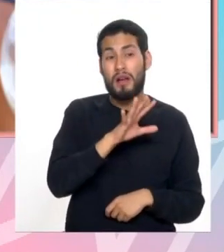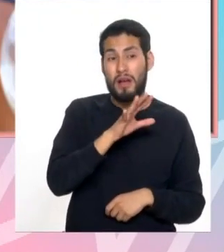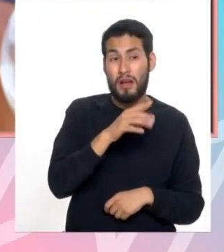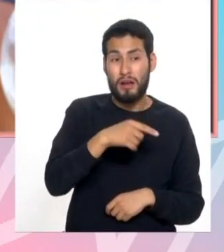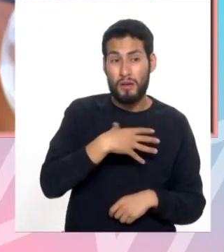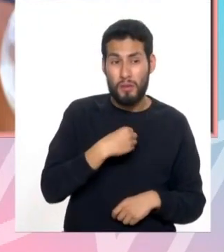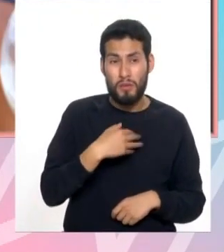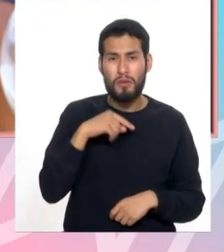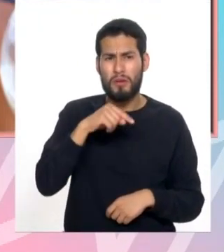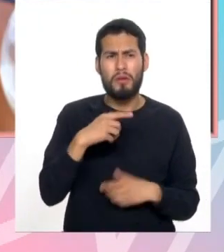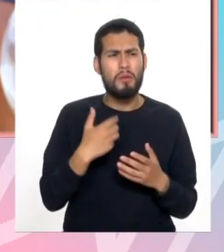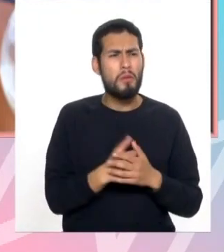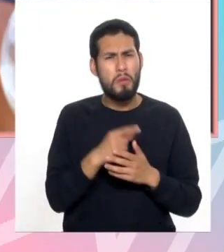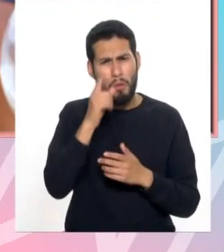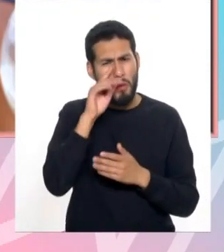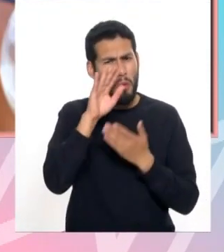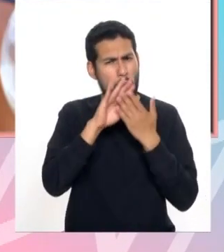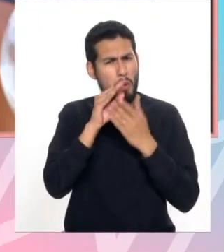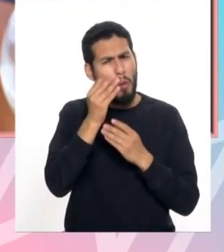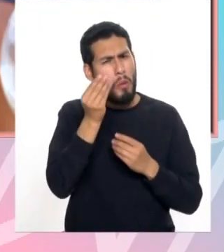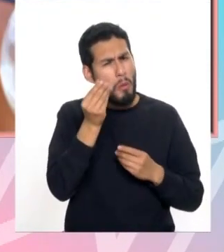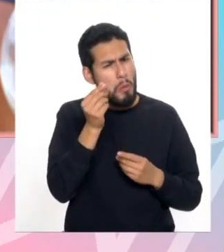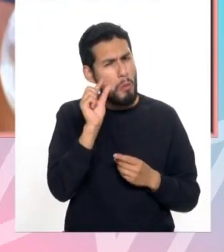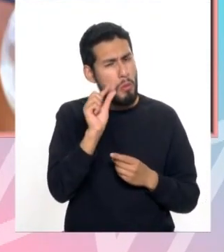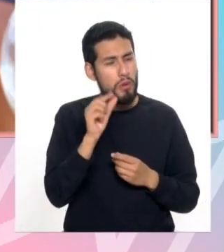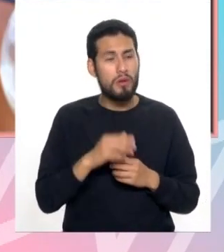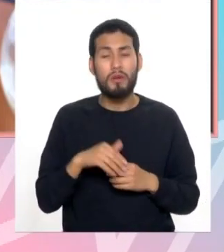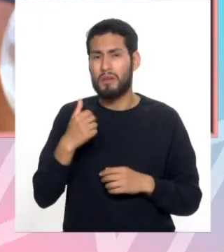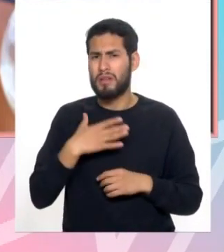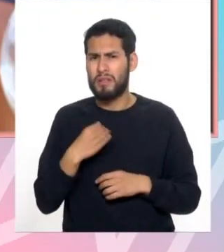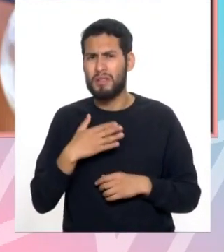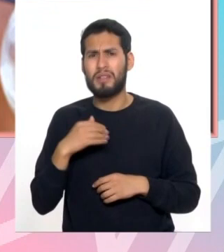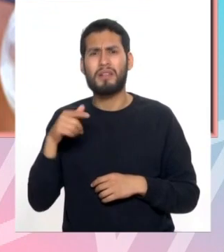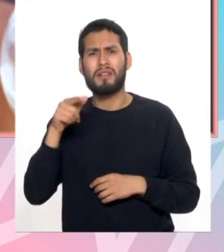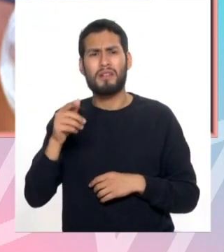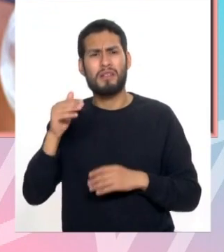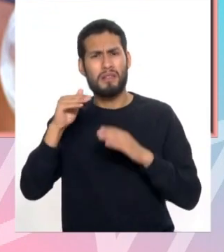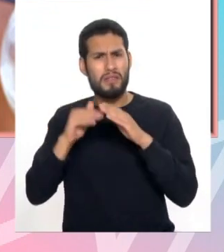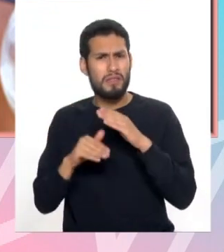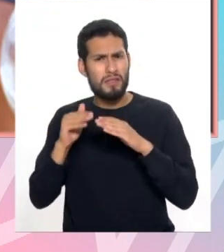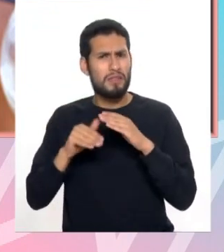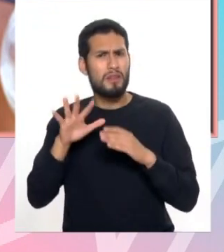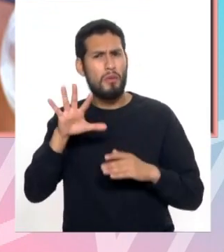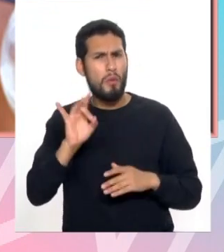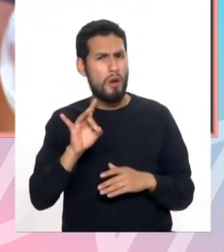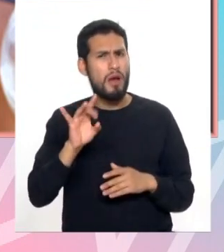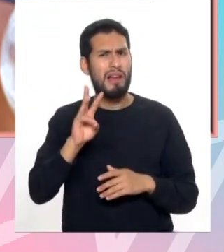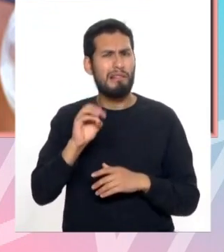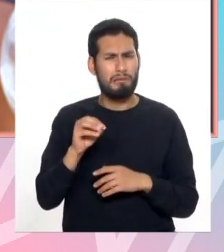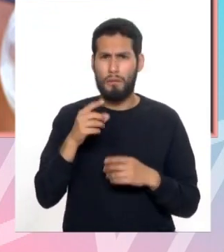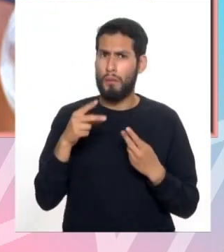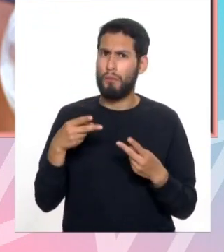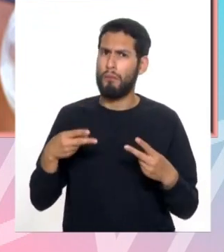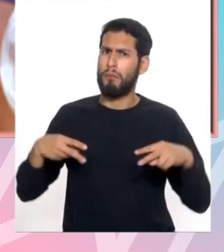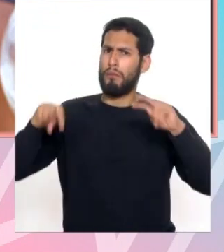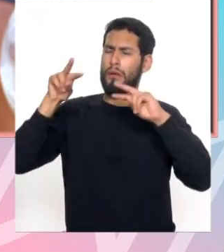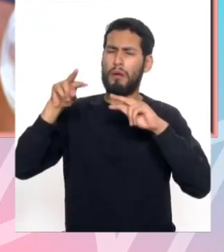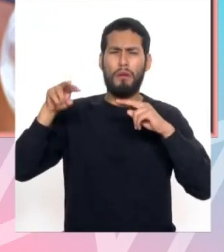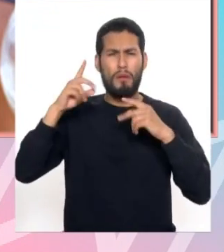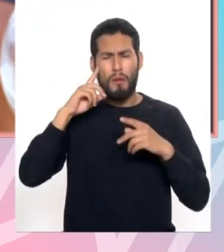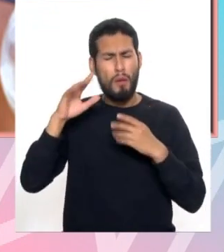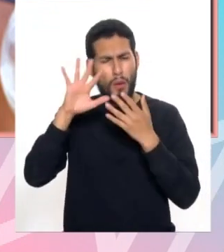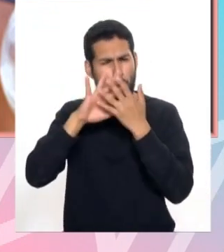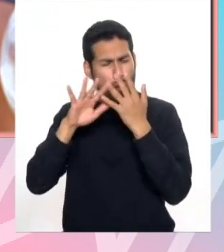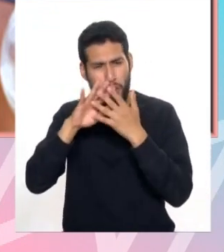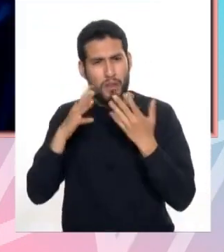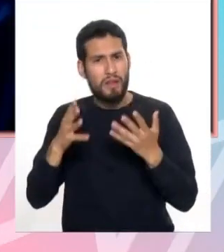tiene una opacidad muy leve. Y hay personas de 58, 60 que ya tienen una opacidad, francamente, que les empieza a perjudicar su